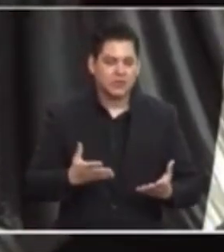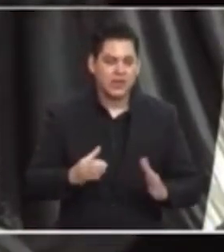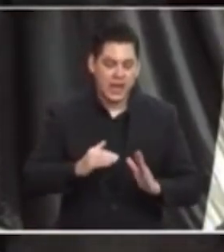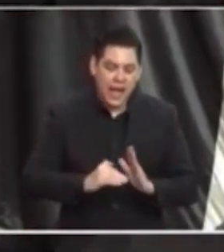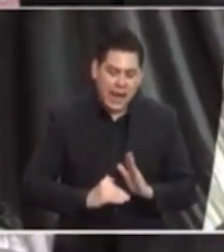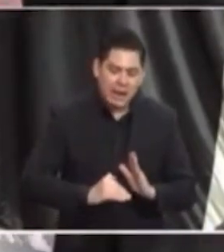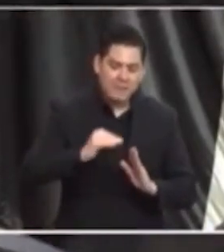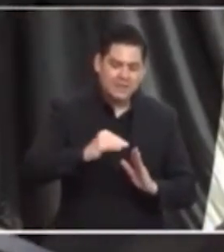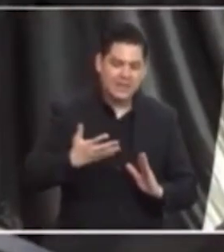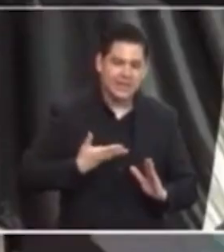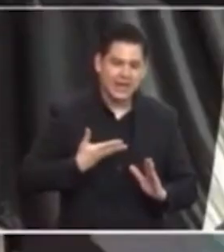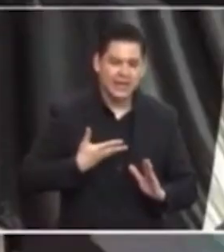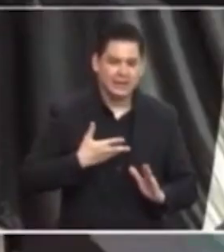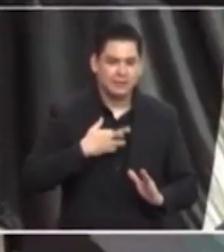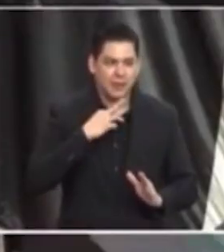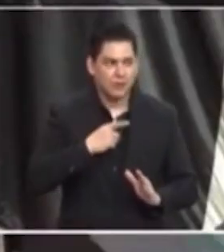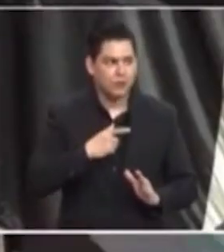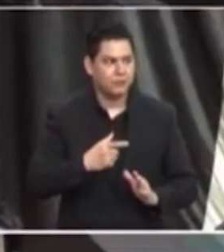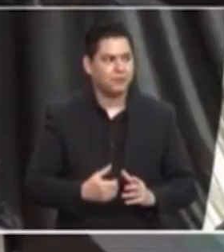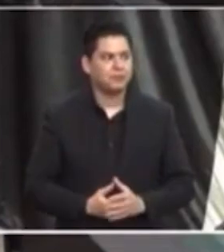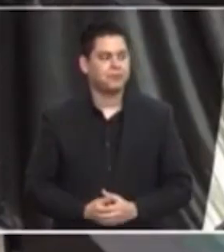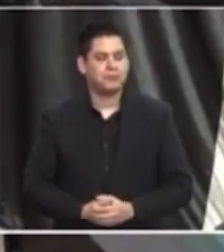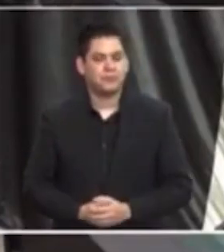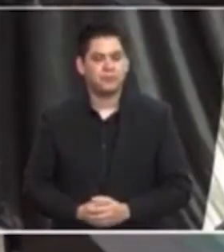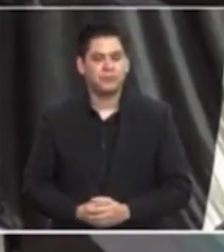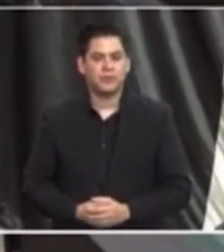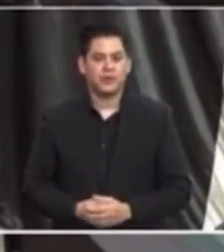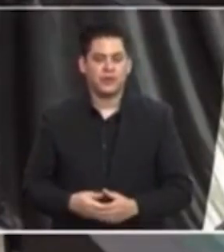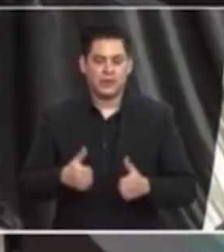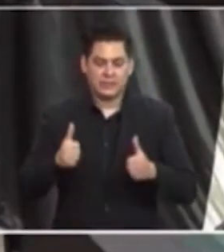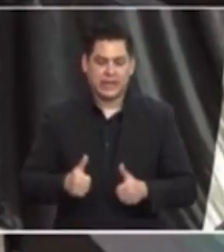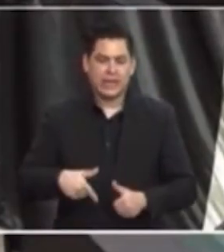y que quede invertida aquí mismo en nuestro estado. Muchas gracias.